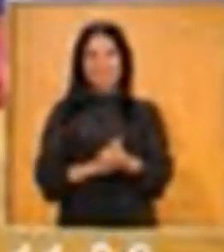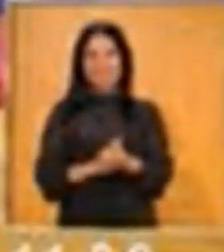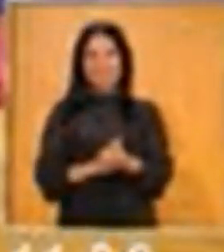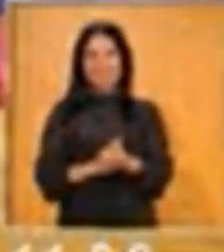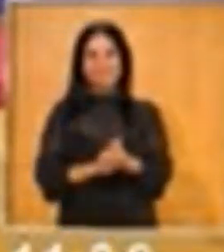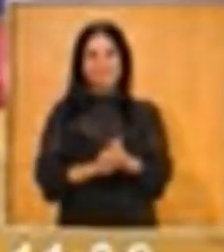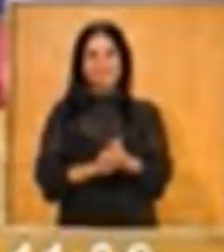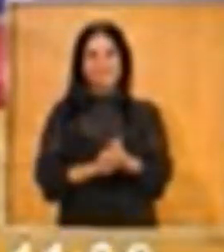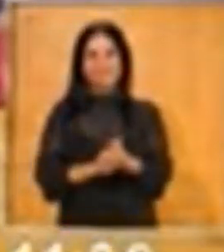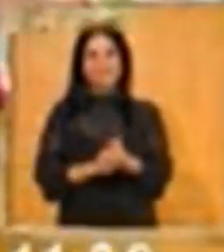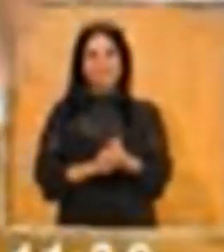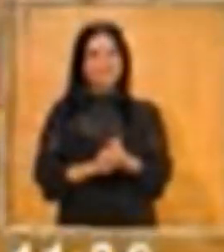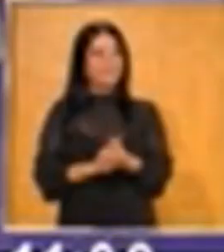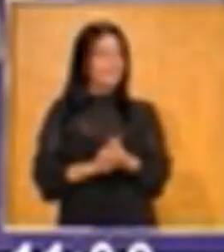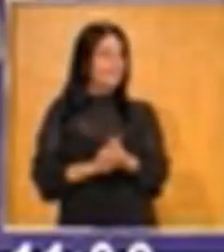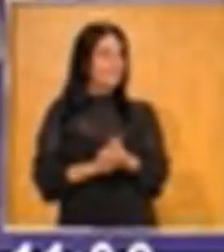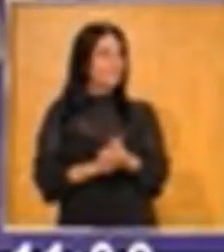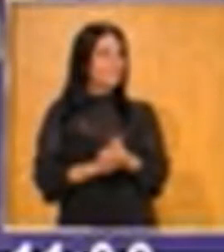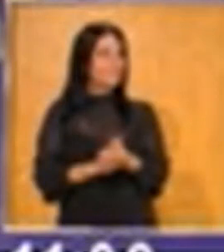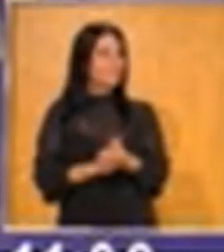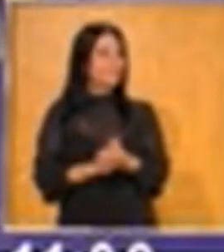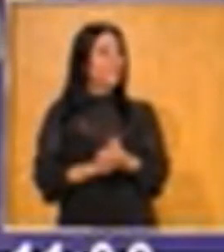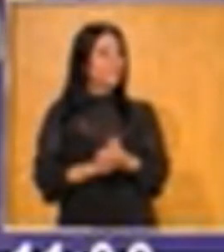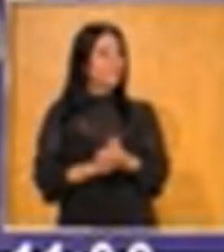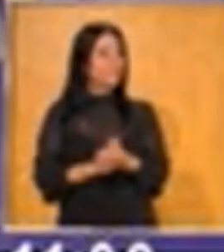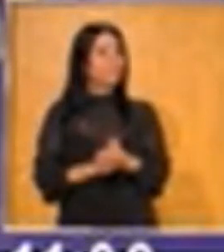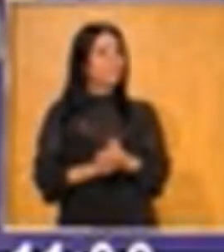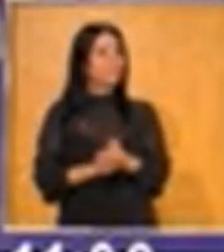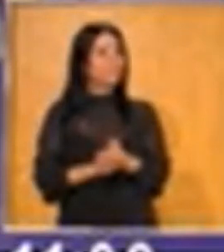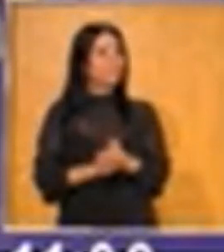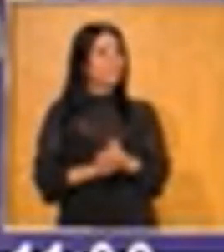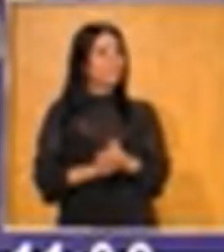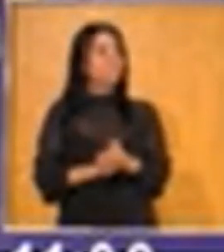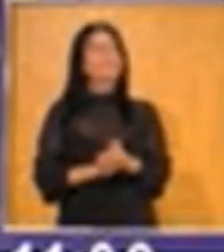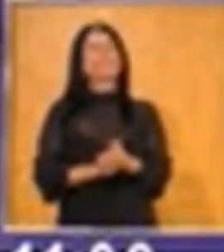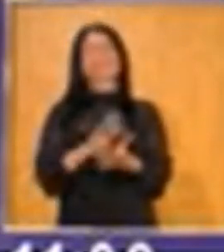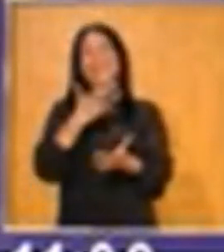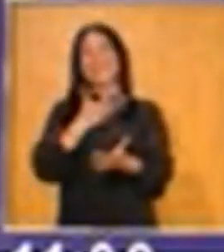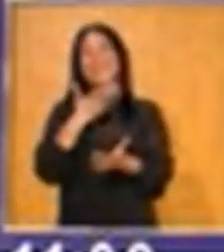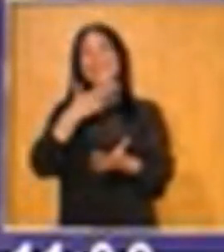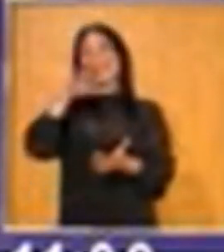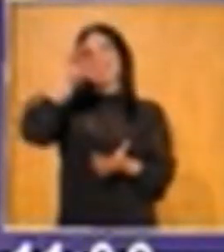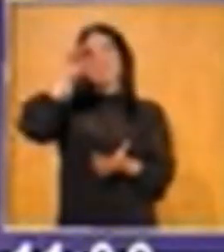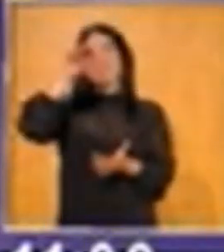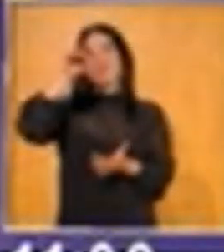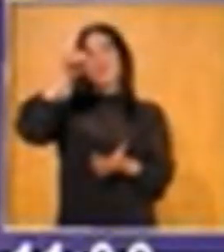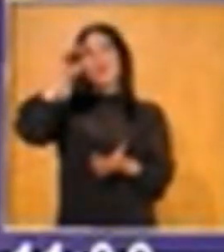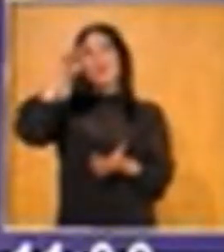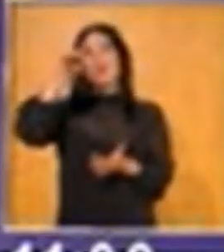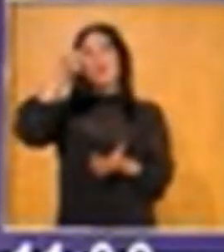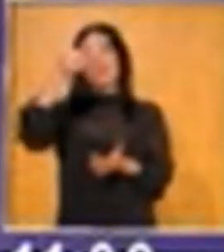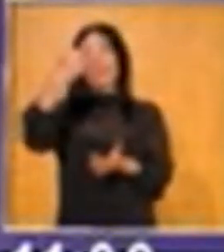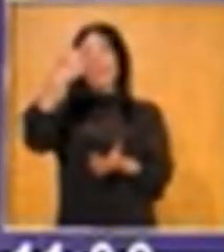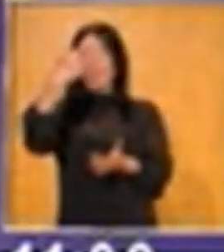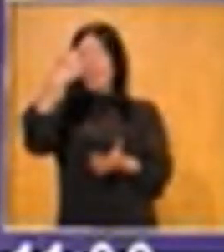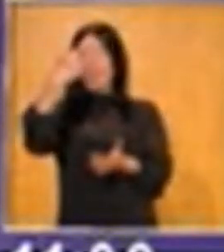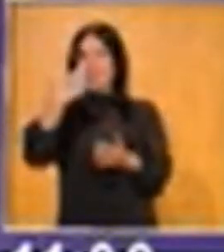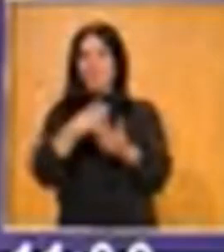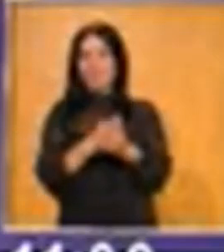Ochenta, noventa, y uno noventa y dos, noventa y noventa noventa y cinco, noventa y noventa y siete, noventa y ocho. Me faltan solo dos puntos. Me faltan dos puntos.